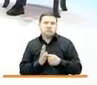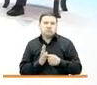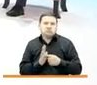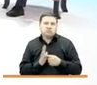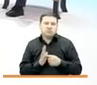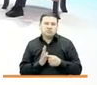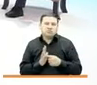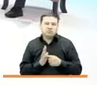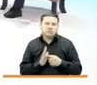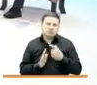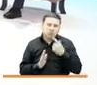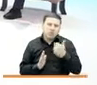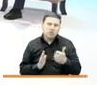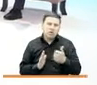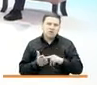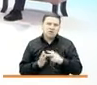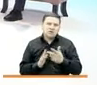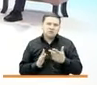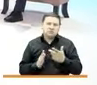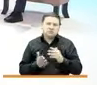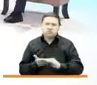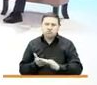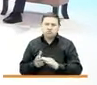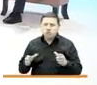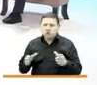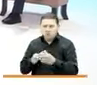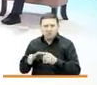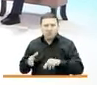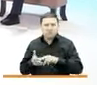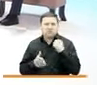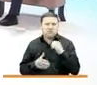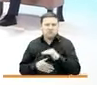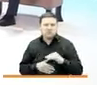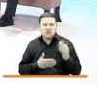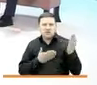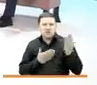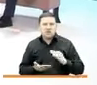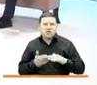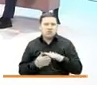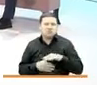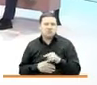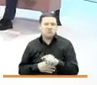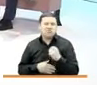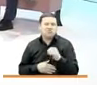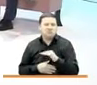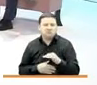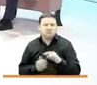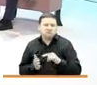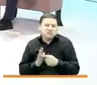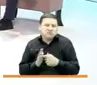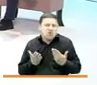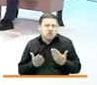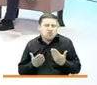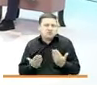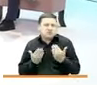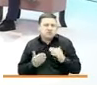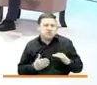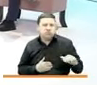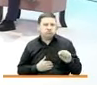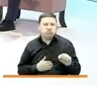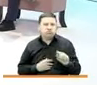que es lo bueno de estar en un sujeto de reparación colectiva qué beneficio le ha traído a la comunidad cómo les ha permitido